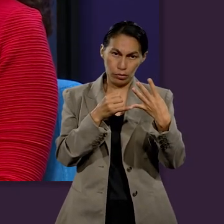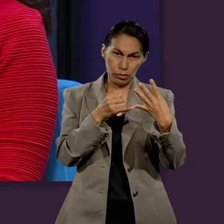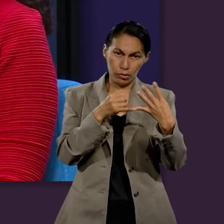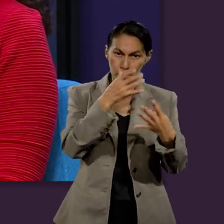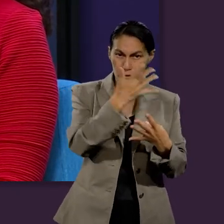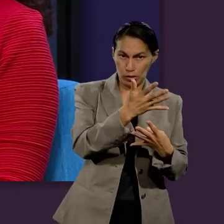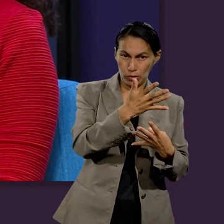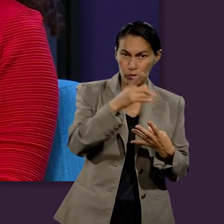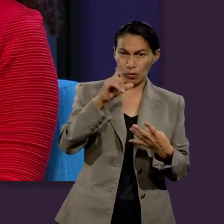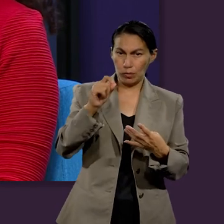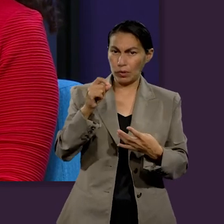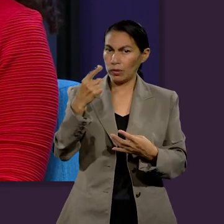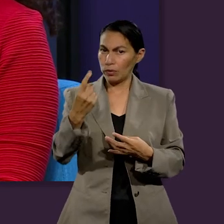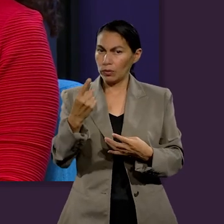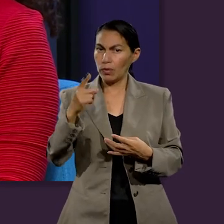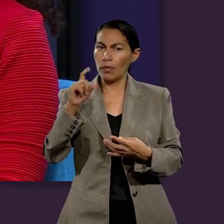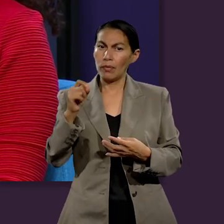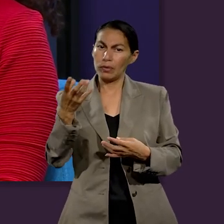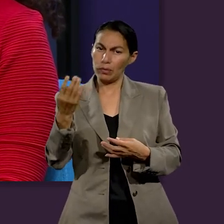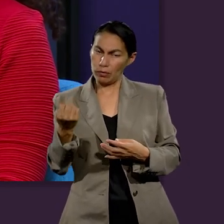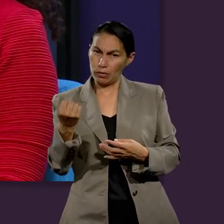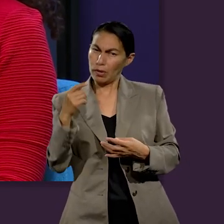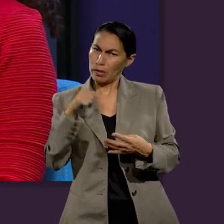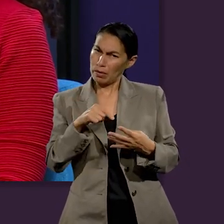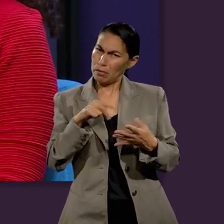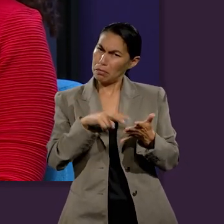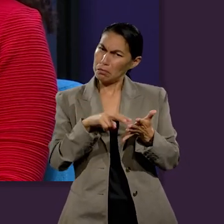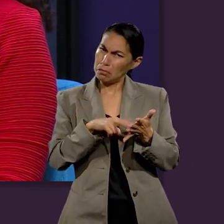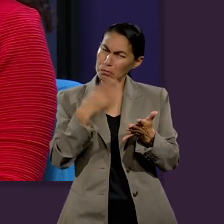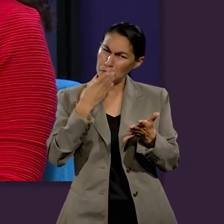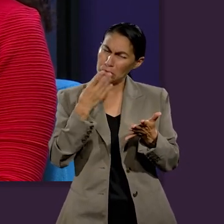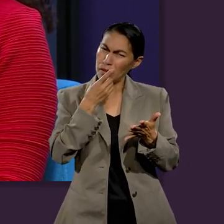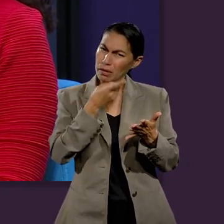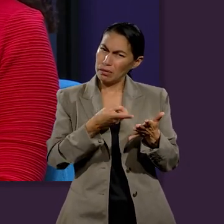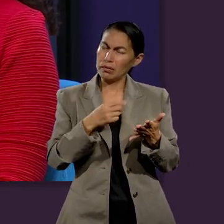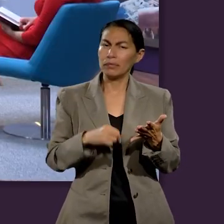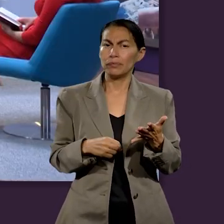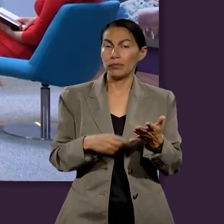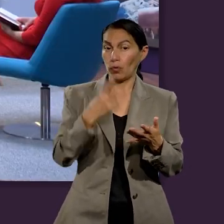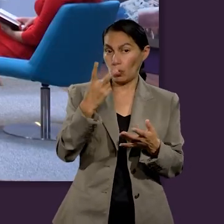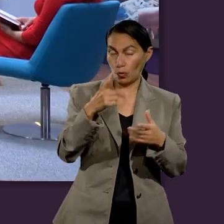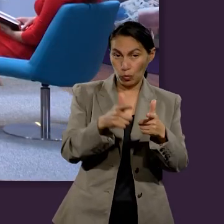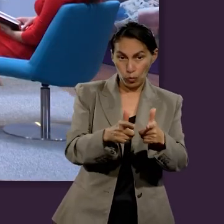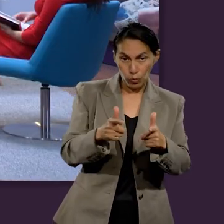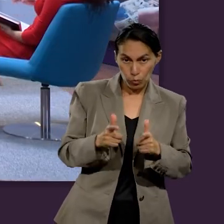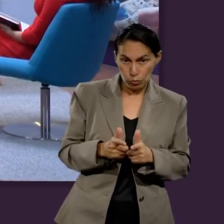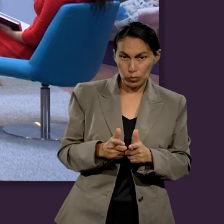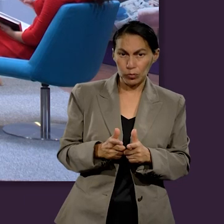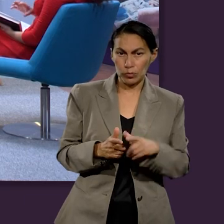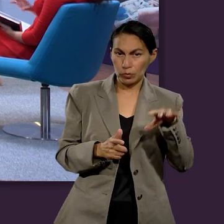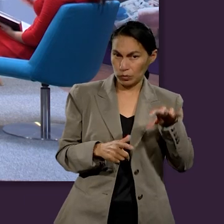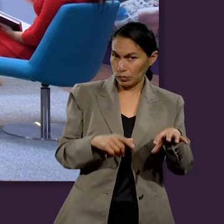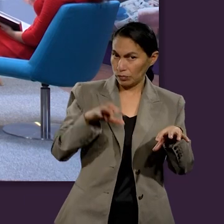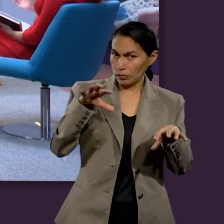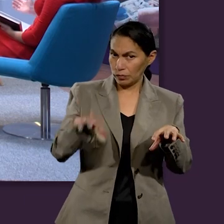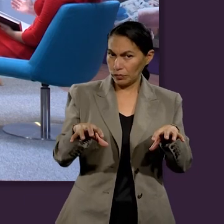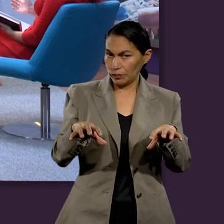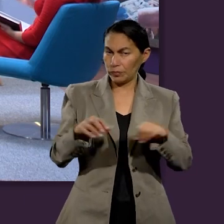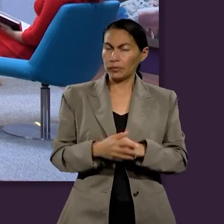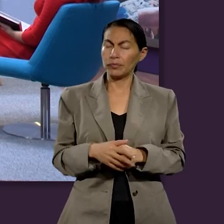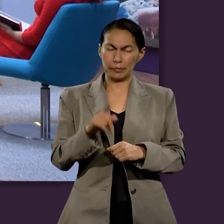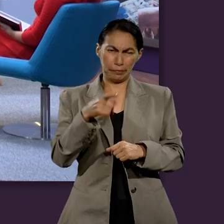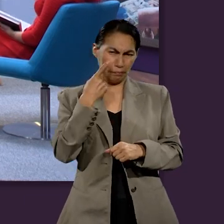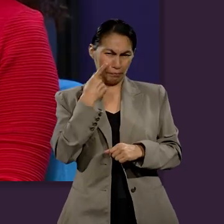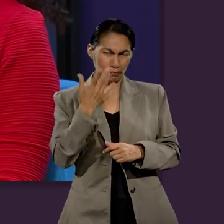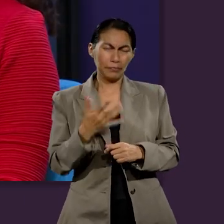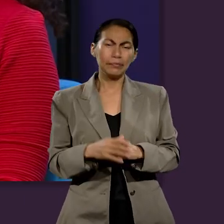dejó en Juan 5, 21 al 29. En estos versículos, él nos está hablando acerca también de dos grupos.